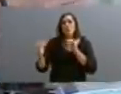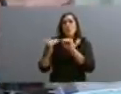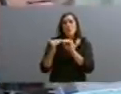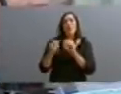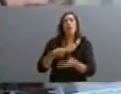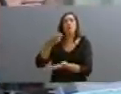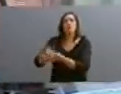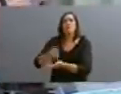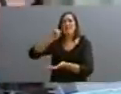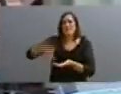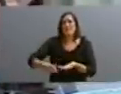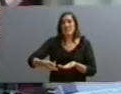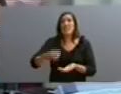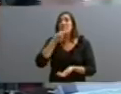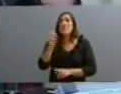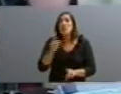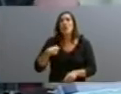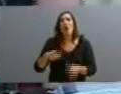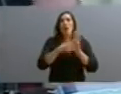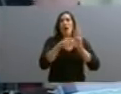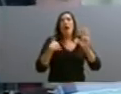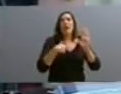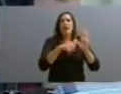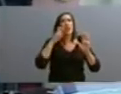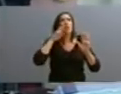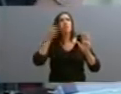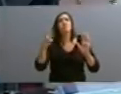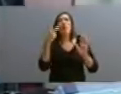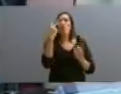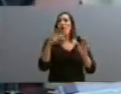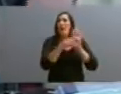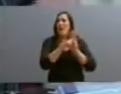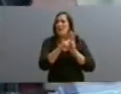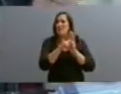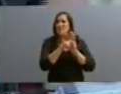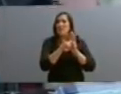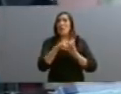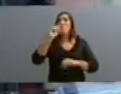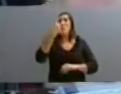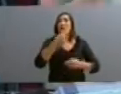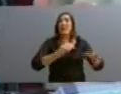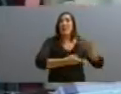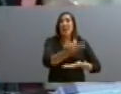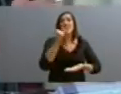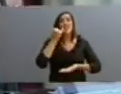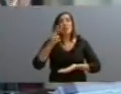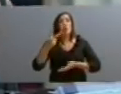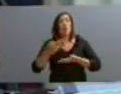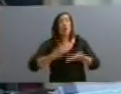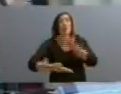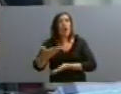estaríamos no solamente violando la ley argentina, dos leyes argentinas, la del primer canje y la del segundo canje.